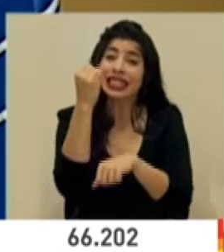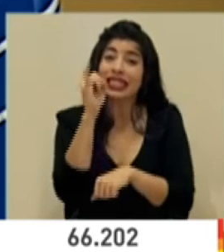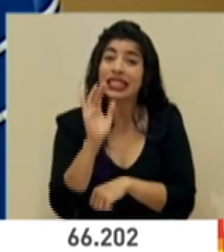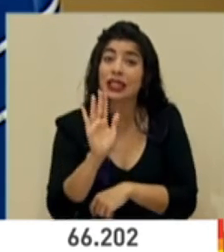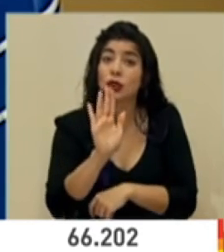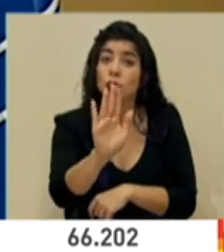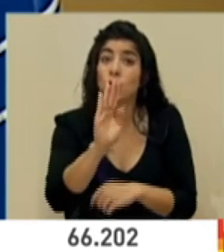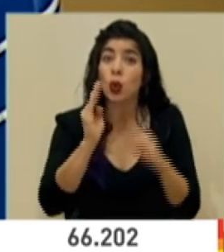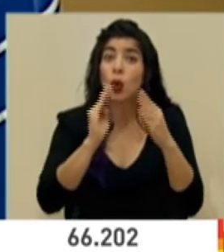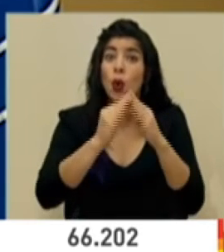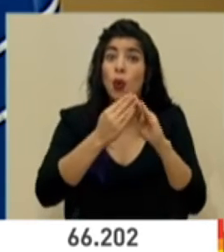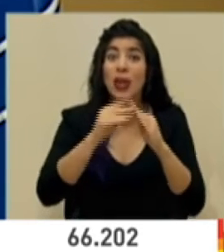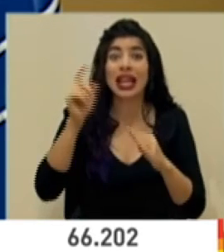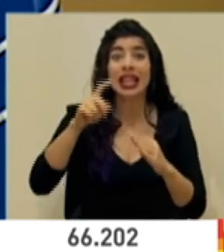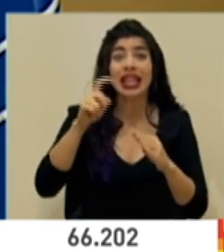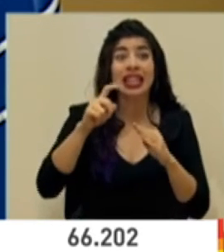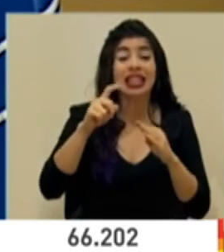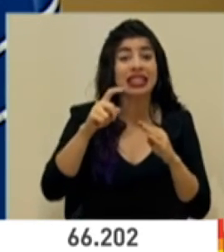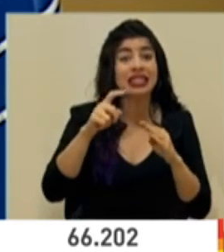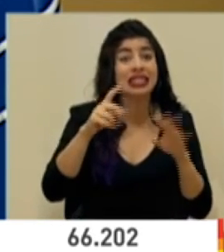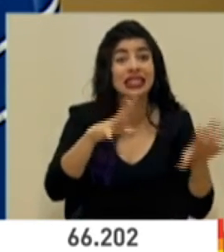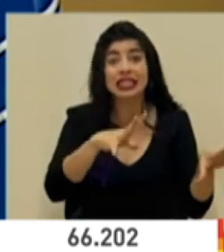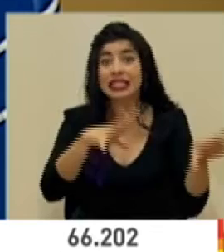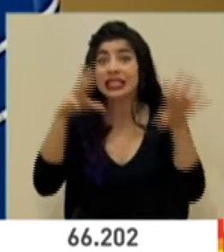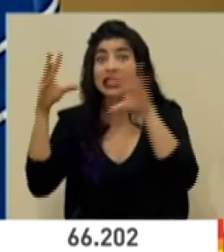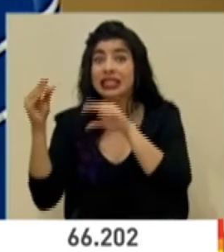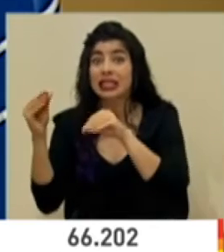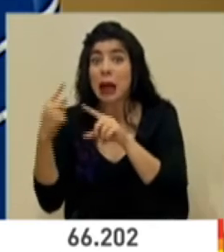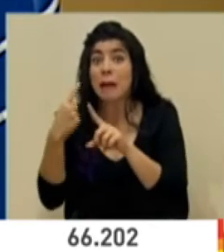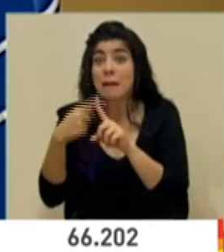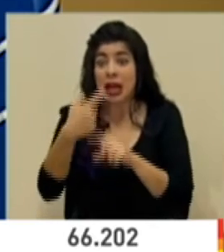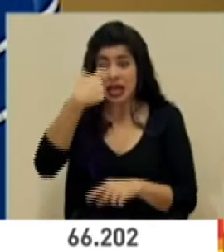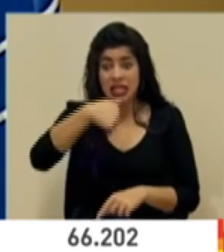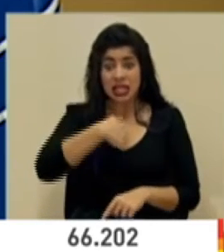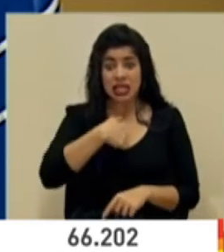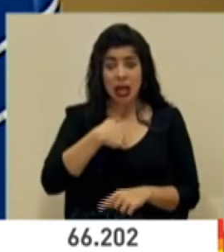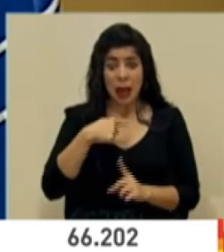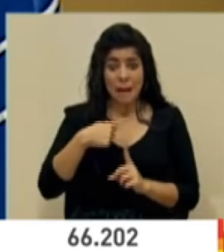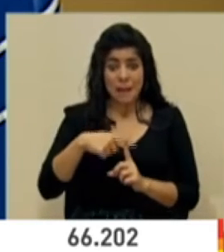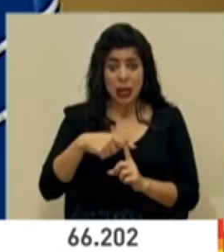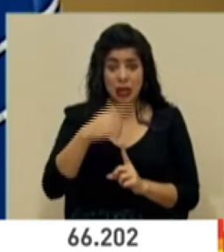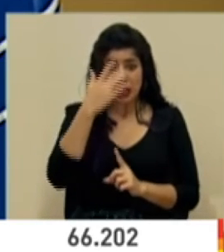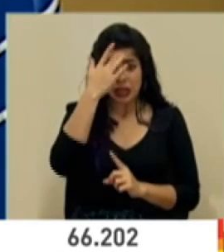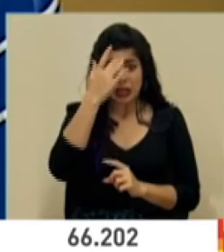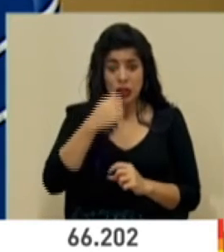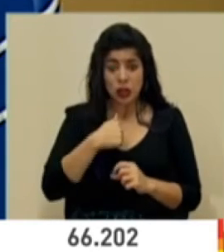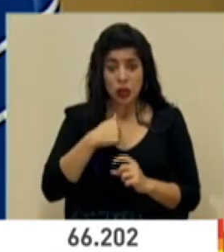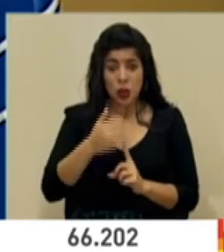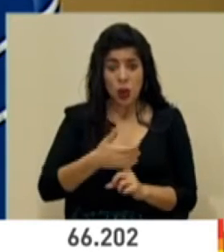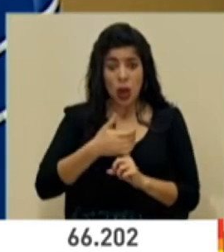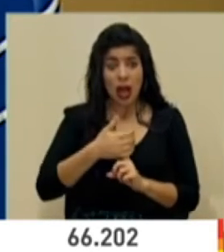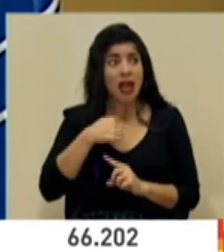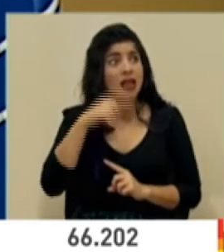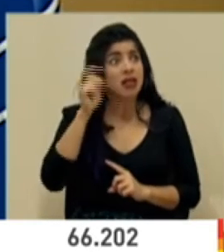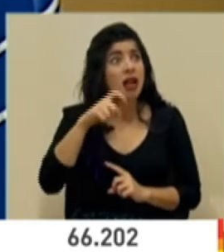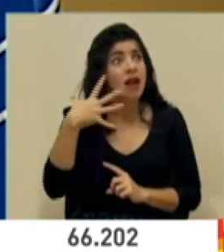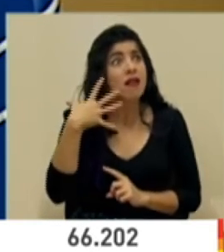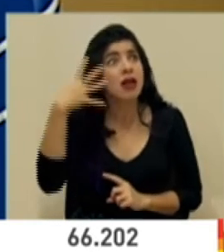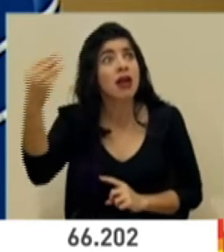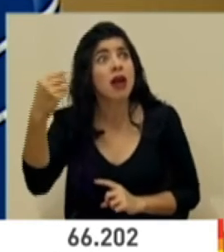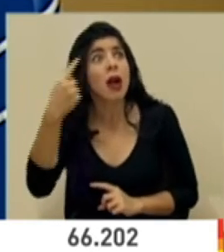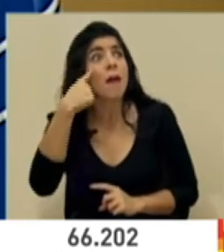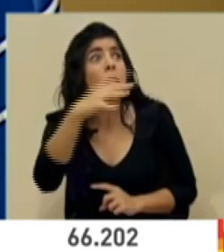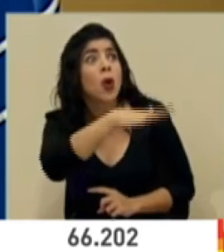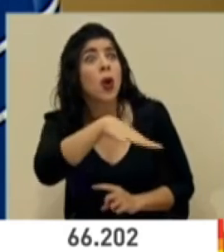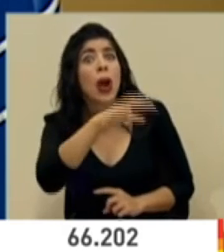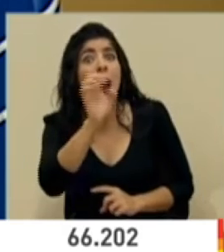comunidad tenga que ser evacuada y sean casos positivos que estén en condición de cuarentena, que por favor se